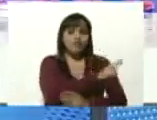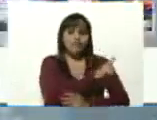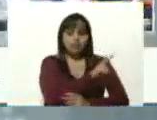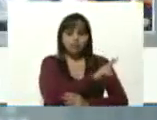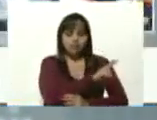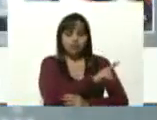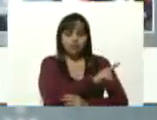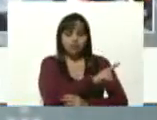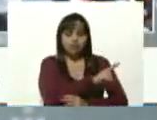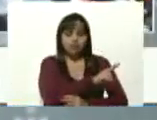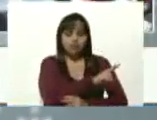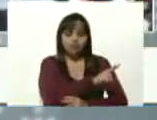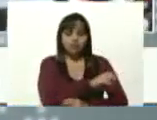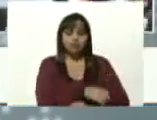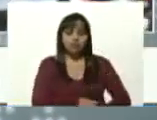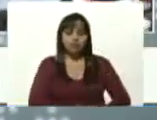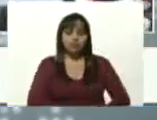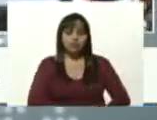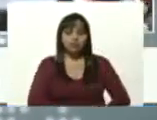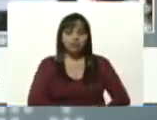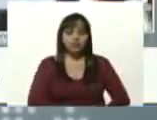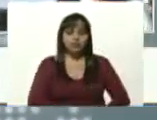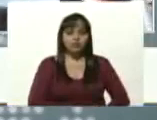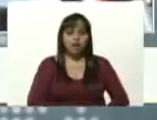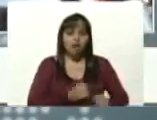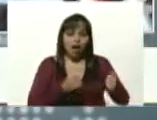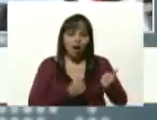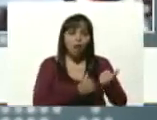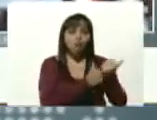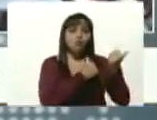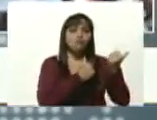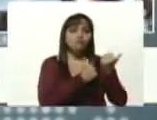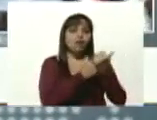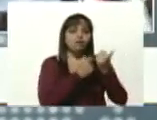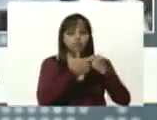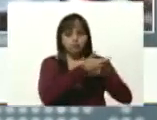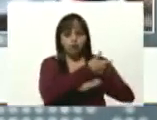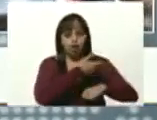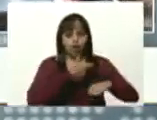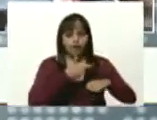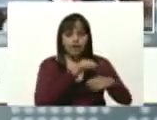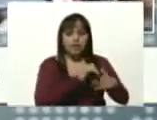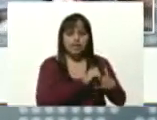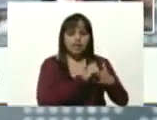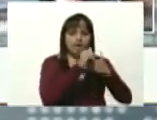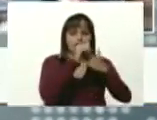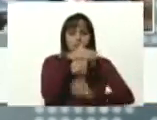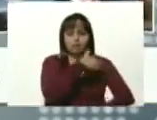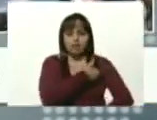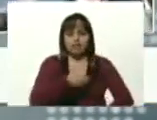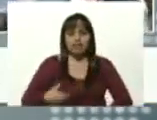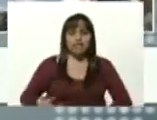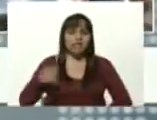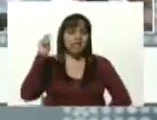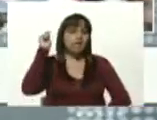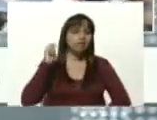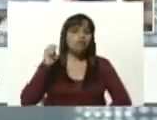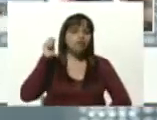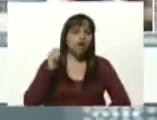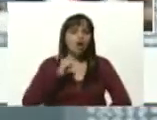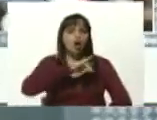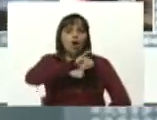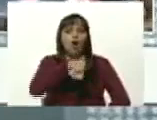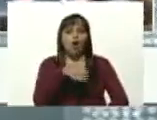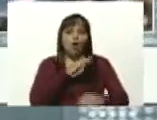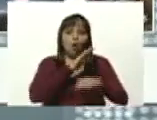plenipotenciaria encabezada por el presidente diputado Jorge